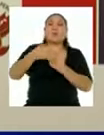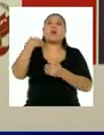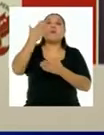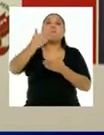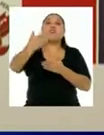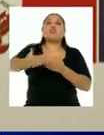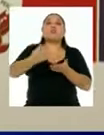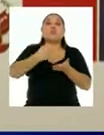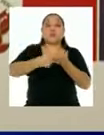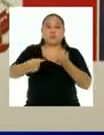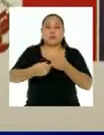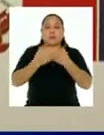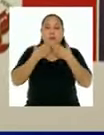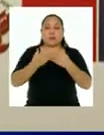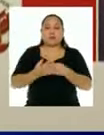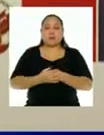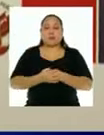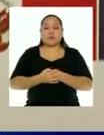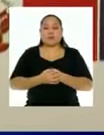semanas. Muchas gracias.